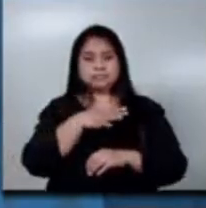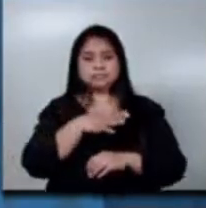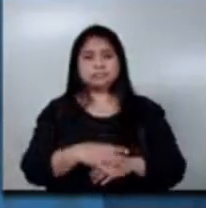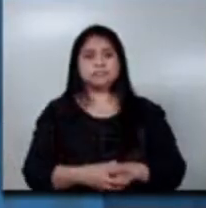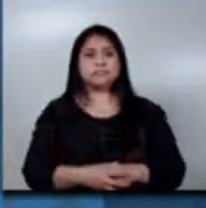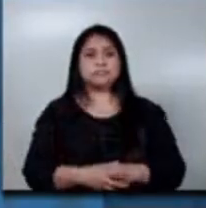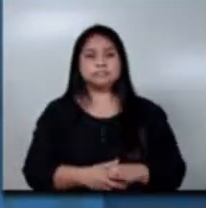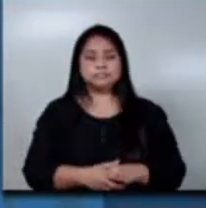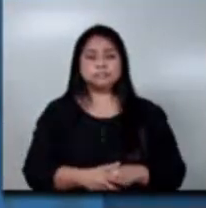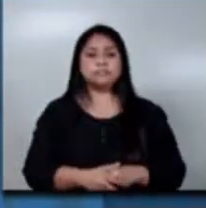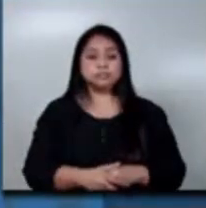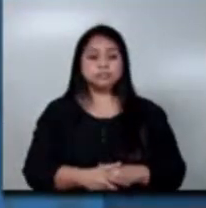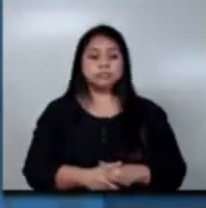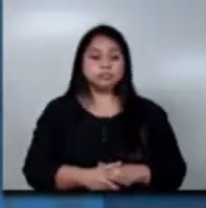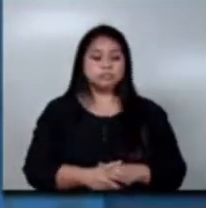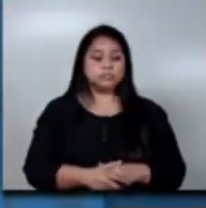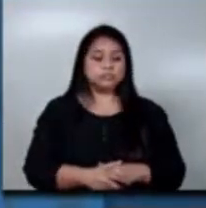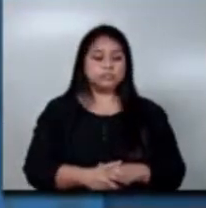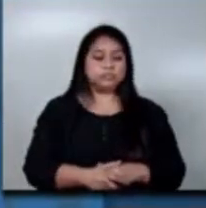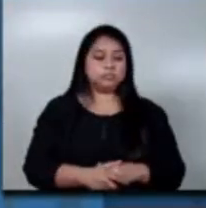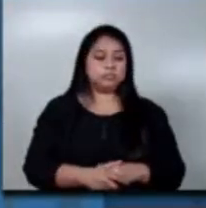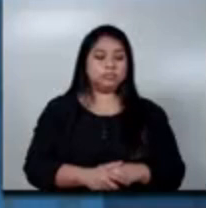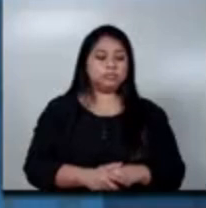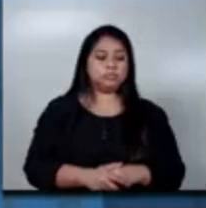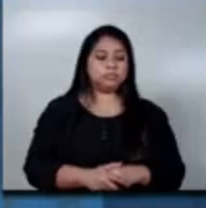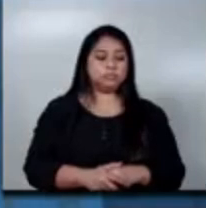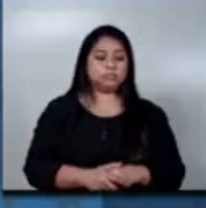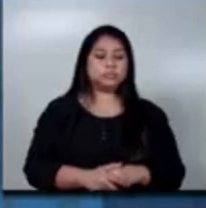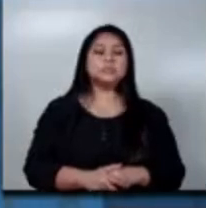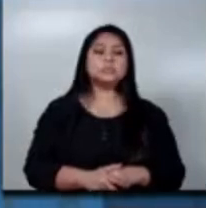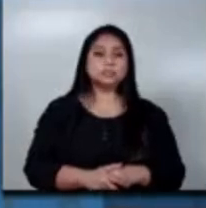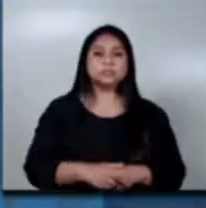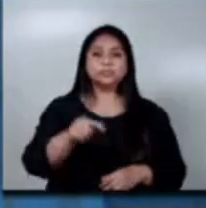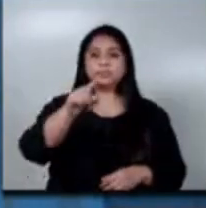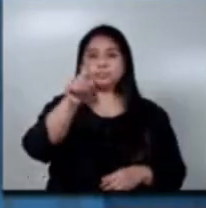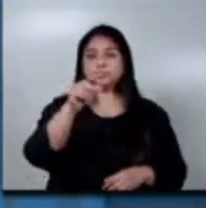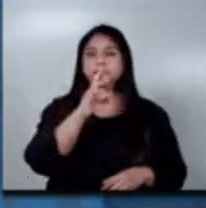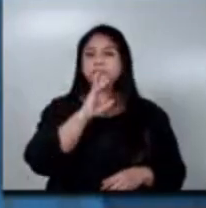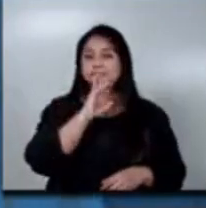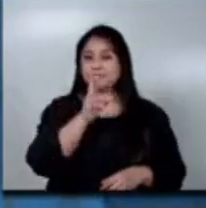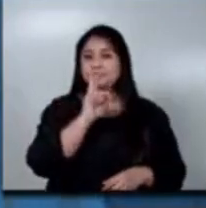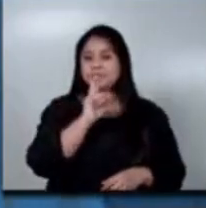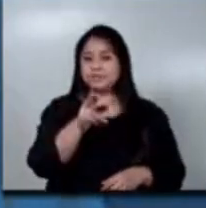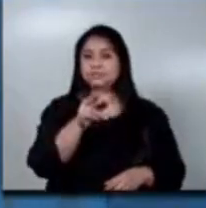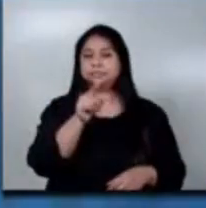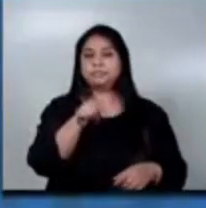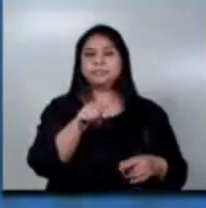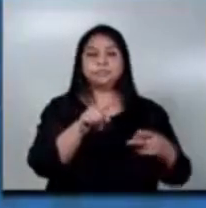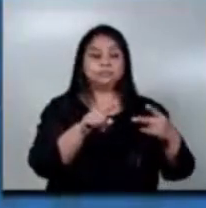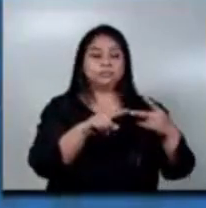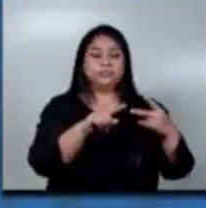Bueno, respecto a su pregunta, creo que la segunda parte